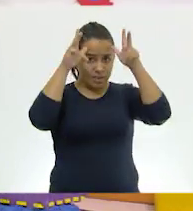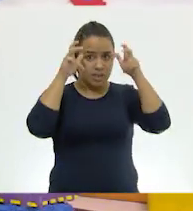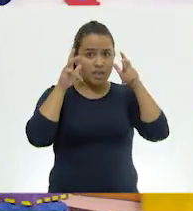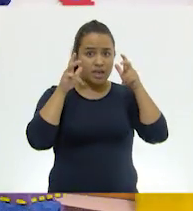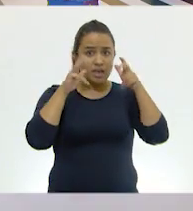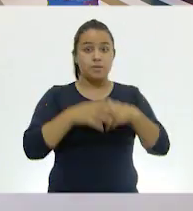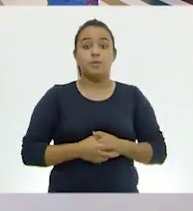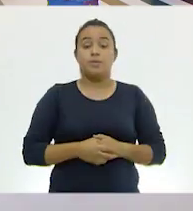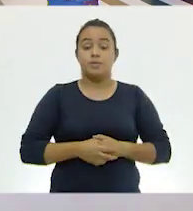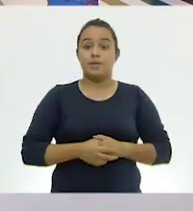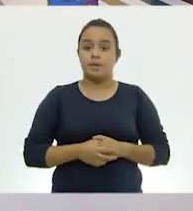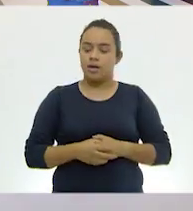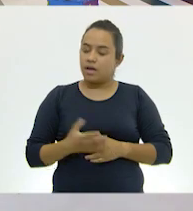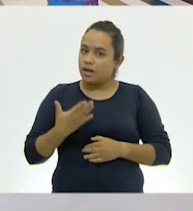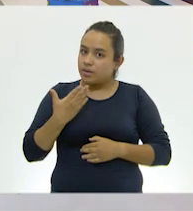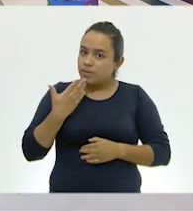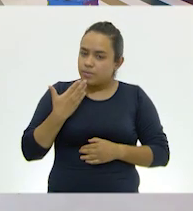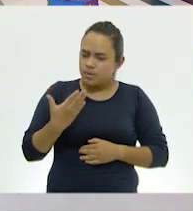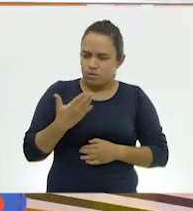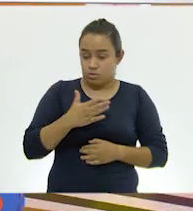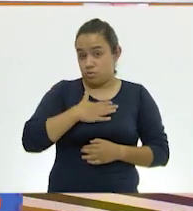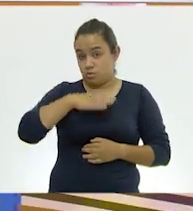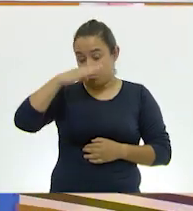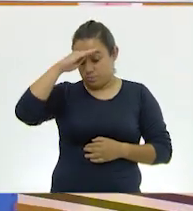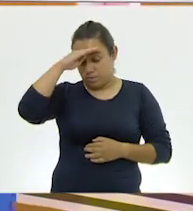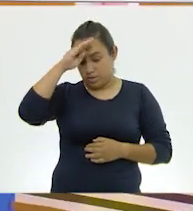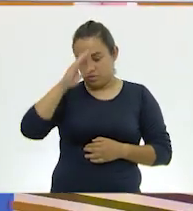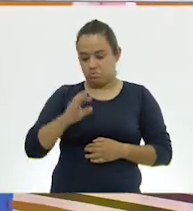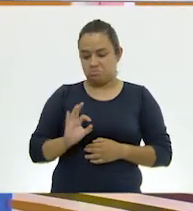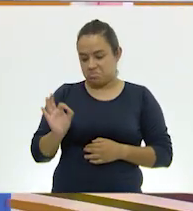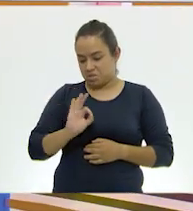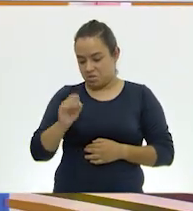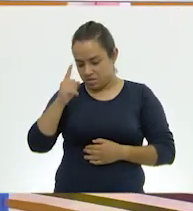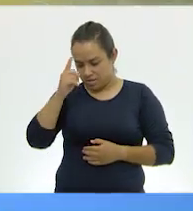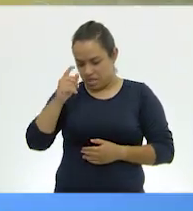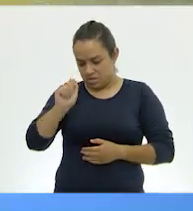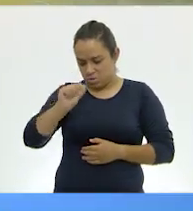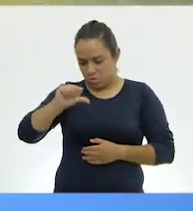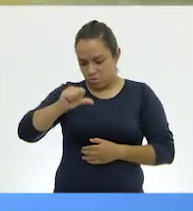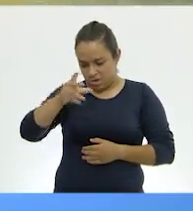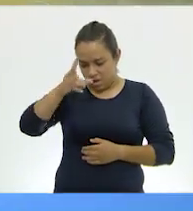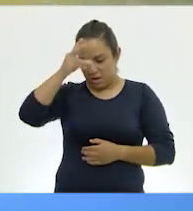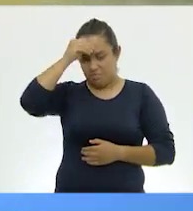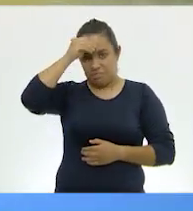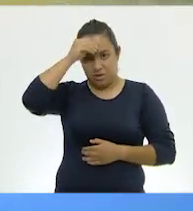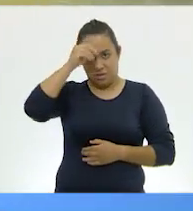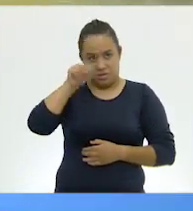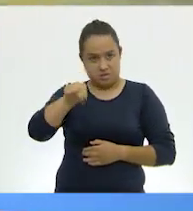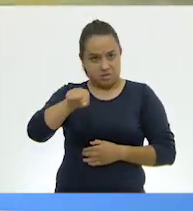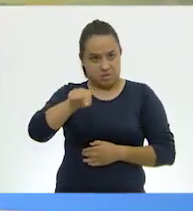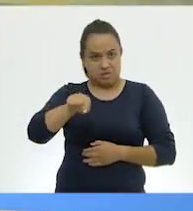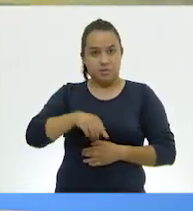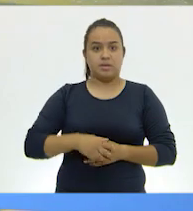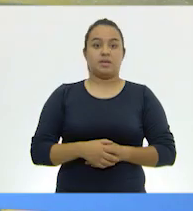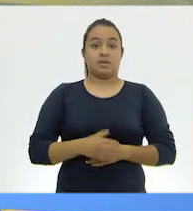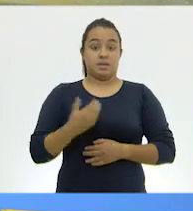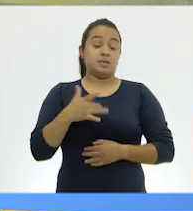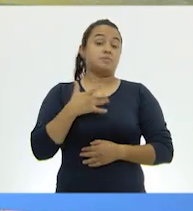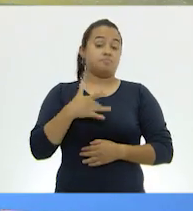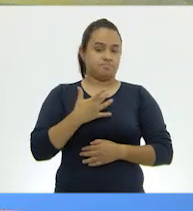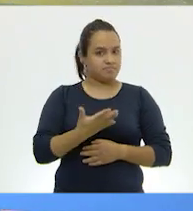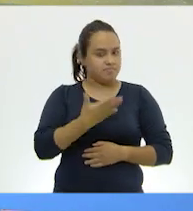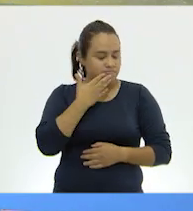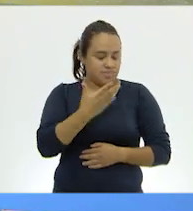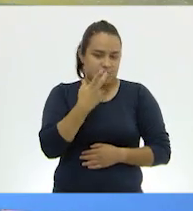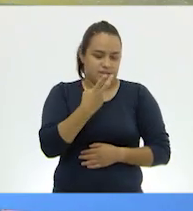¡Ay, qué bien! Pues yo creo que vamos a aprender un poco acerca de ellos el día de hoy. ¿Te parece bien? Me encanta la idea. Muy bien,